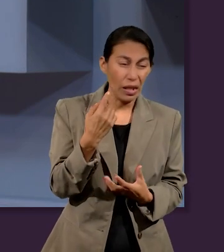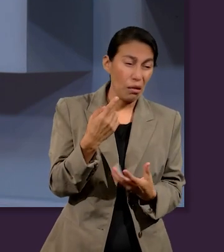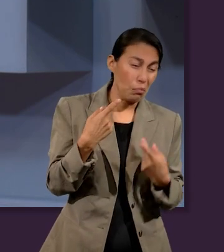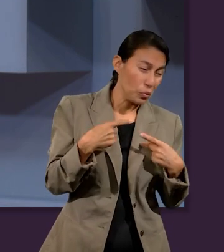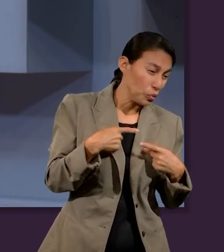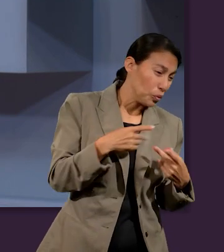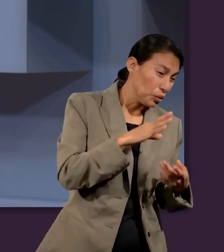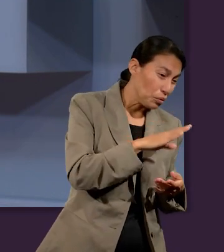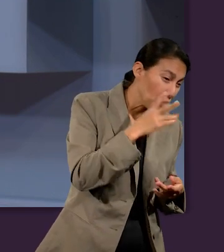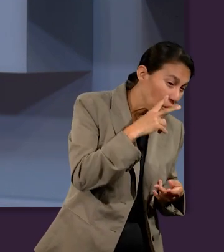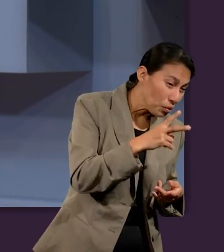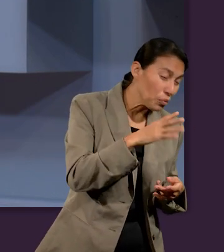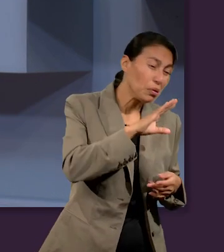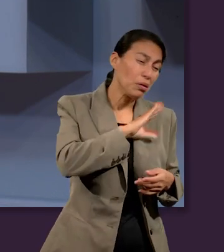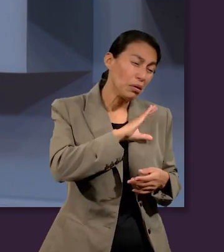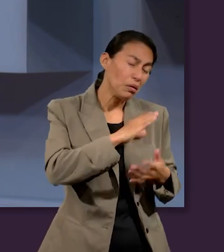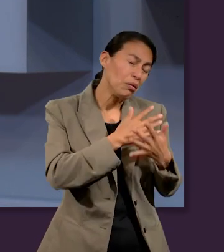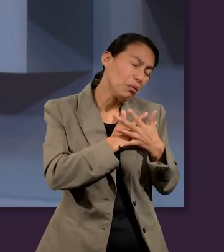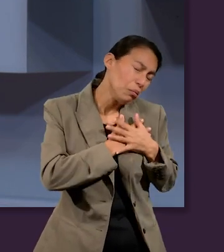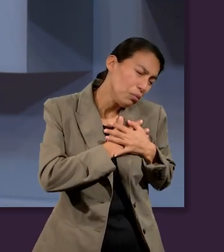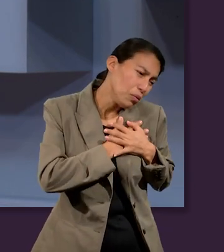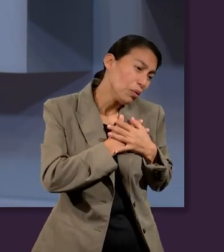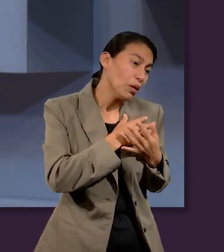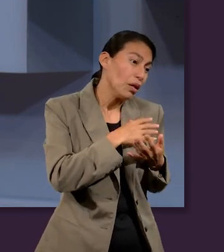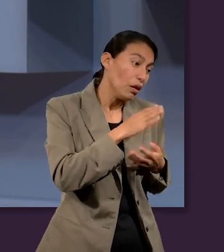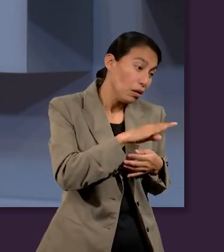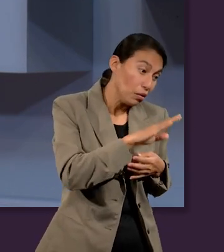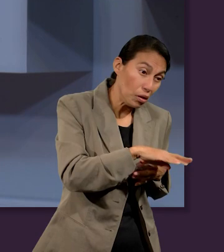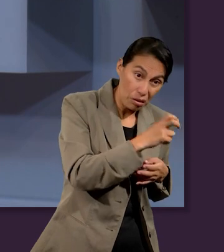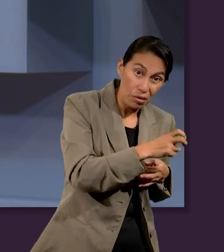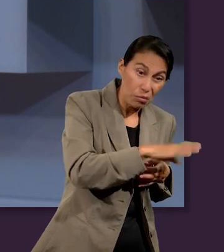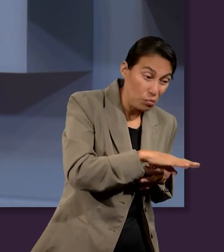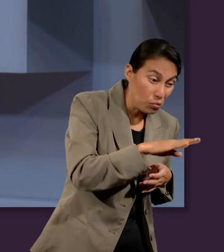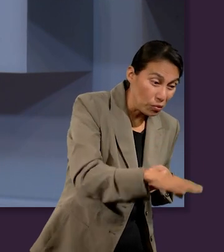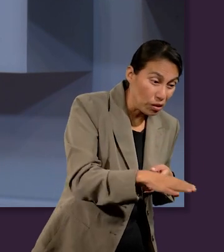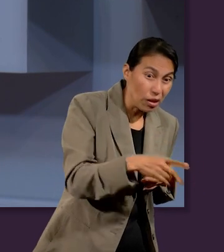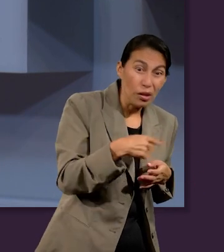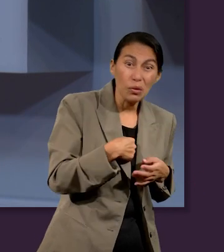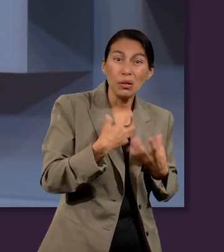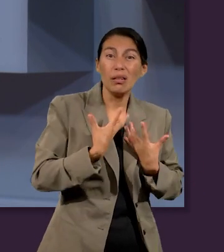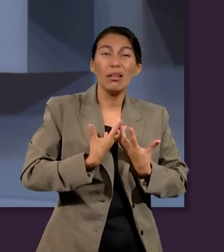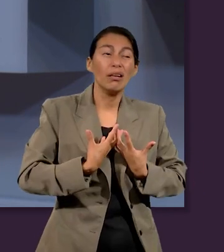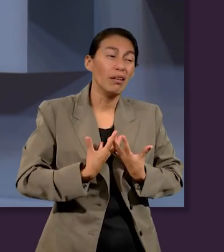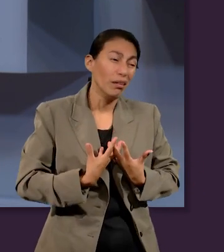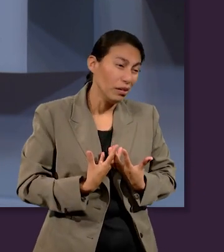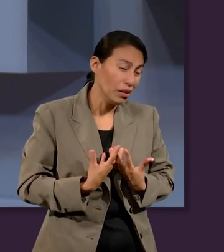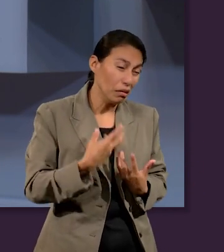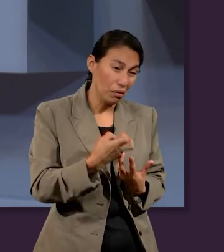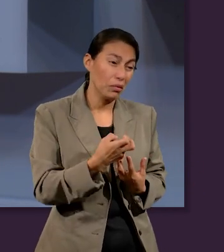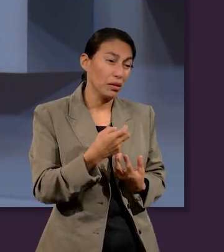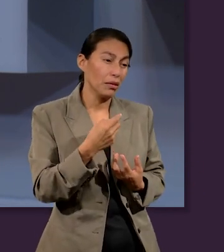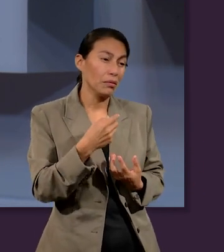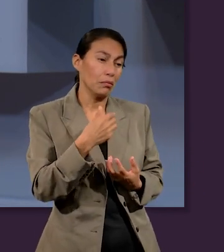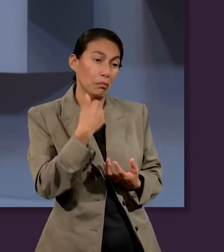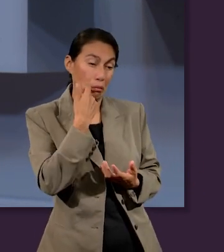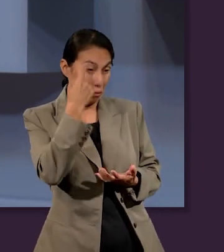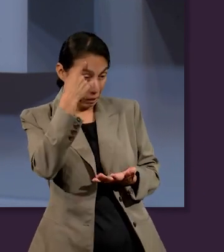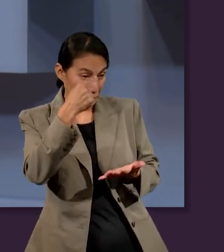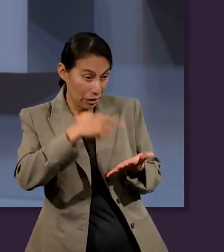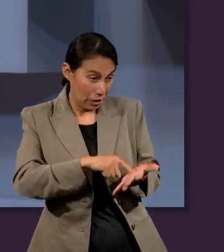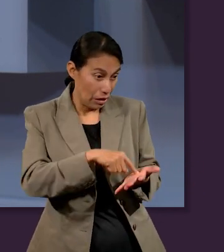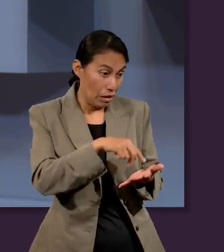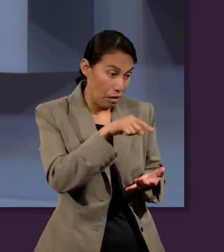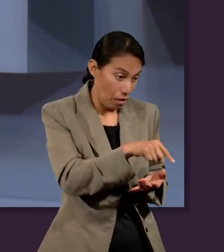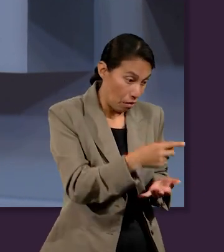puede traer tristeza y buscamos esa paz, aunque muchas veces lo que empecemos a creer no tenga